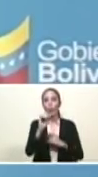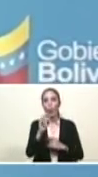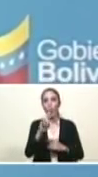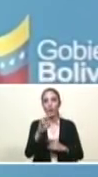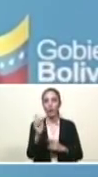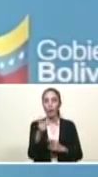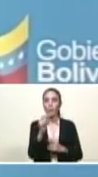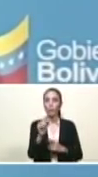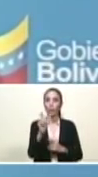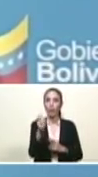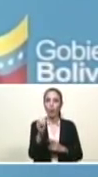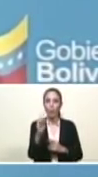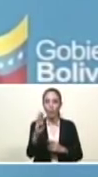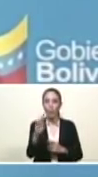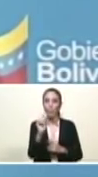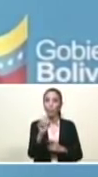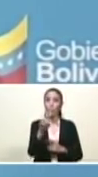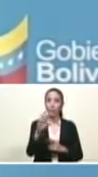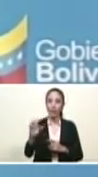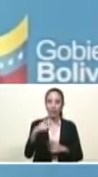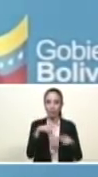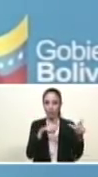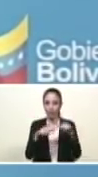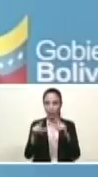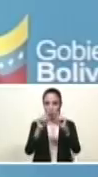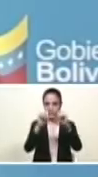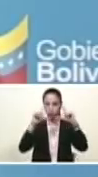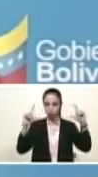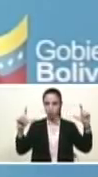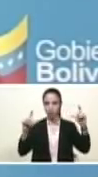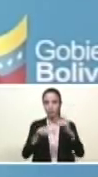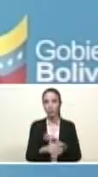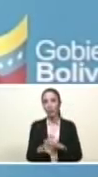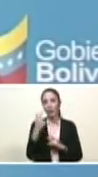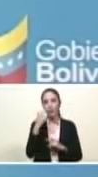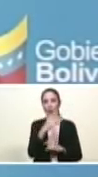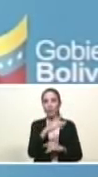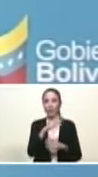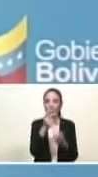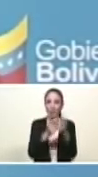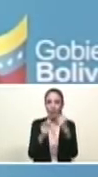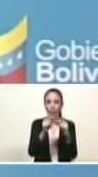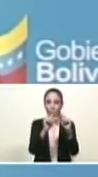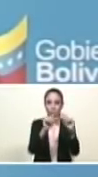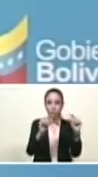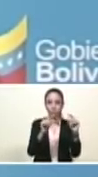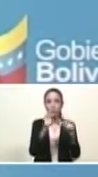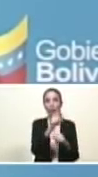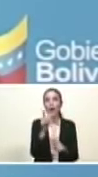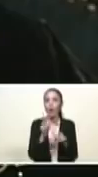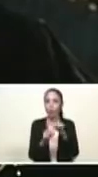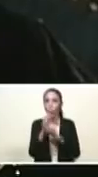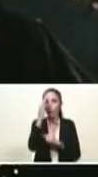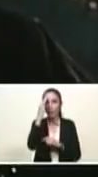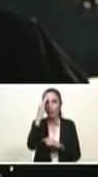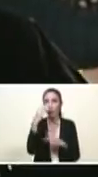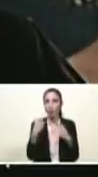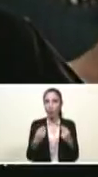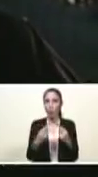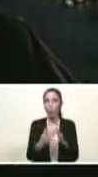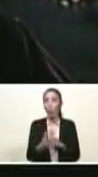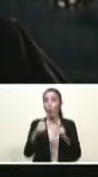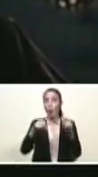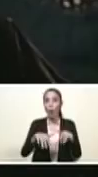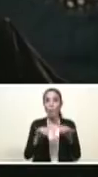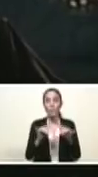.gov.v y en B monedero, ellos saben, seguramente la mayoría son usuarios, ya hoy